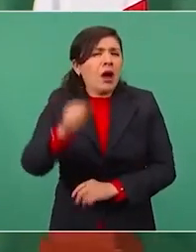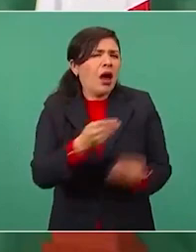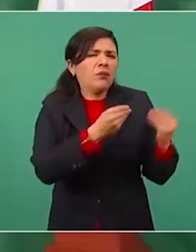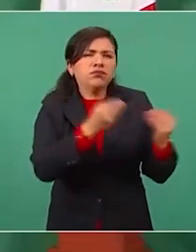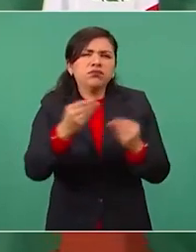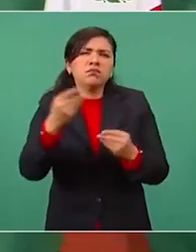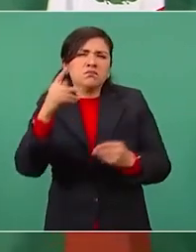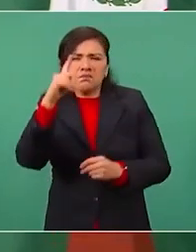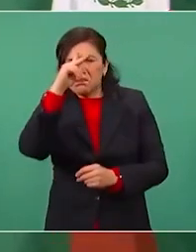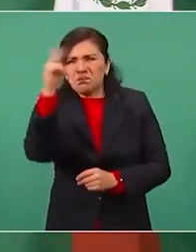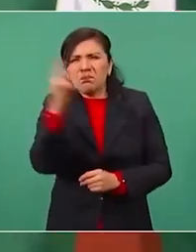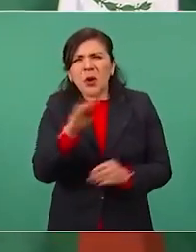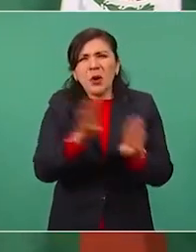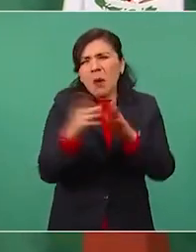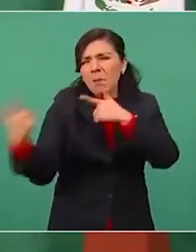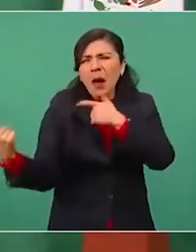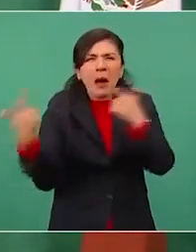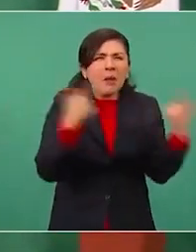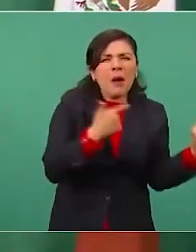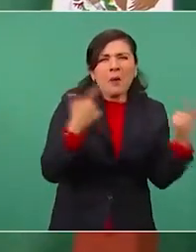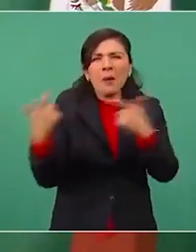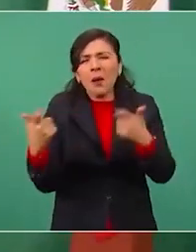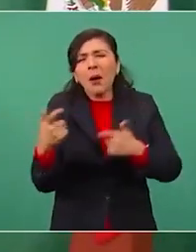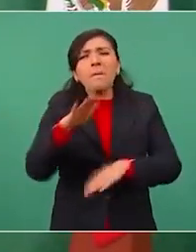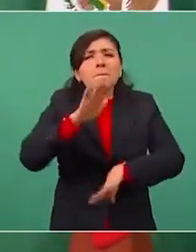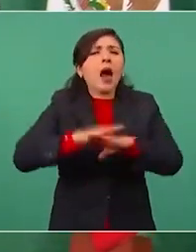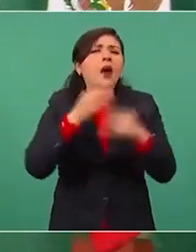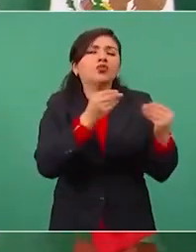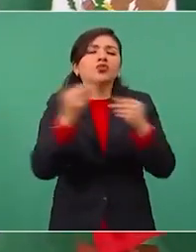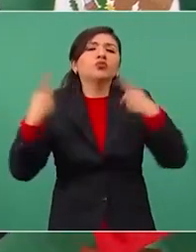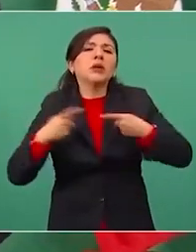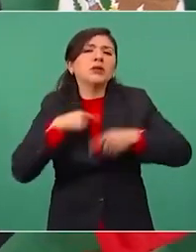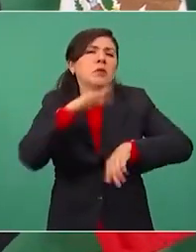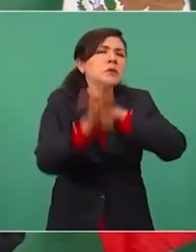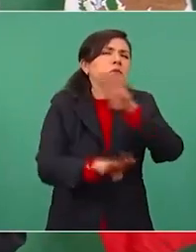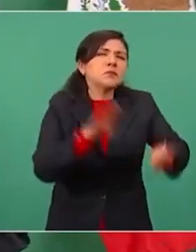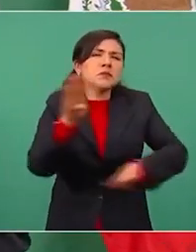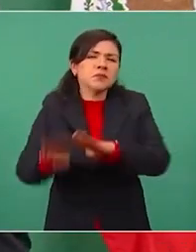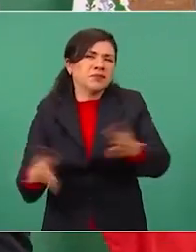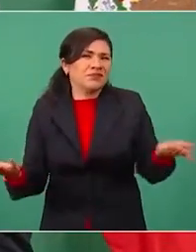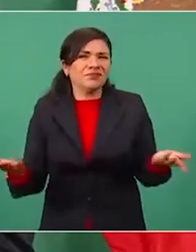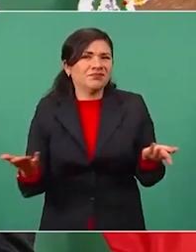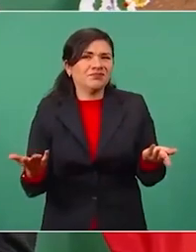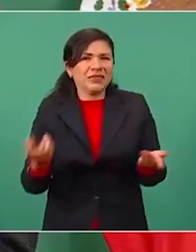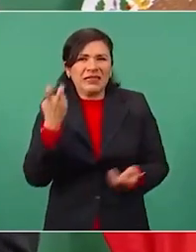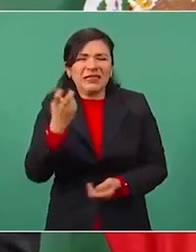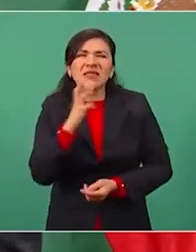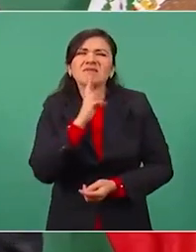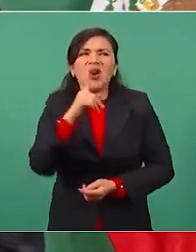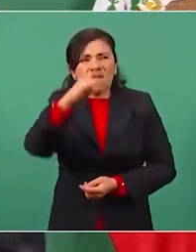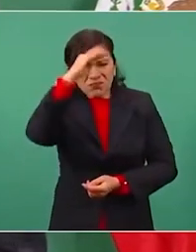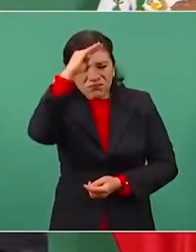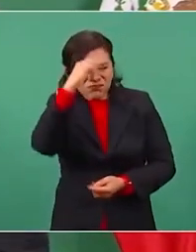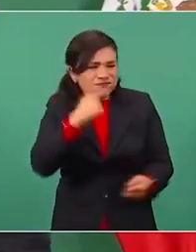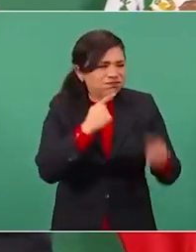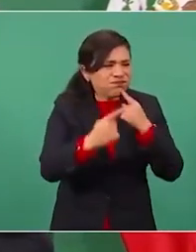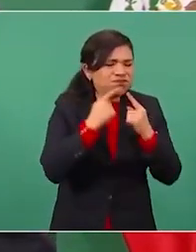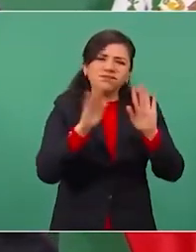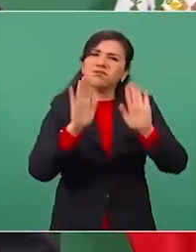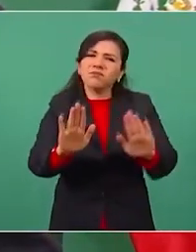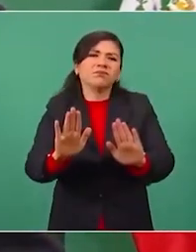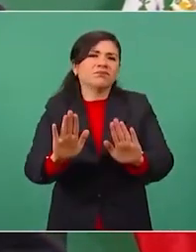y se decidió detener el operativo eso fue